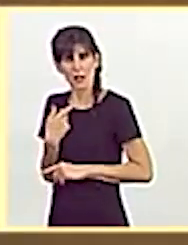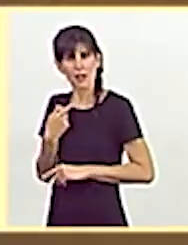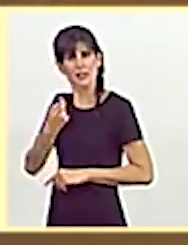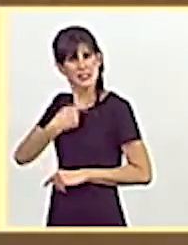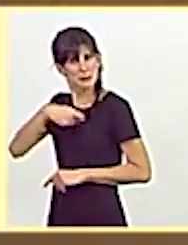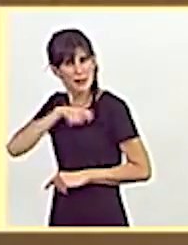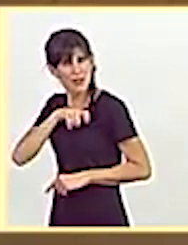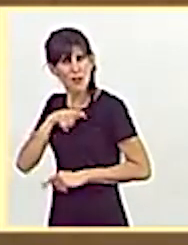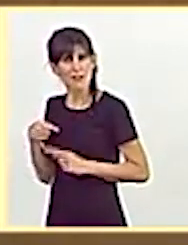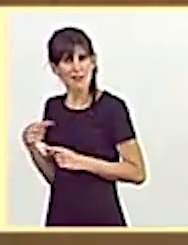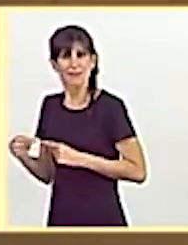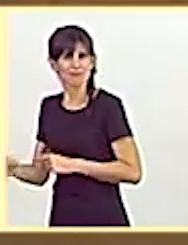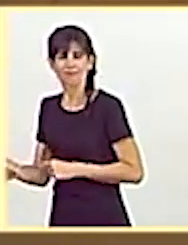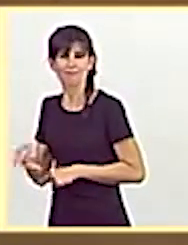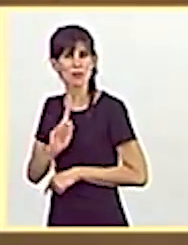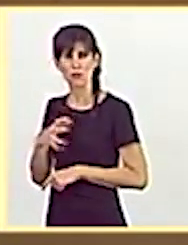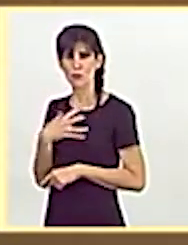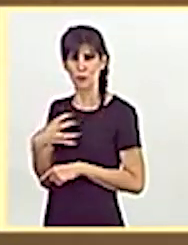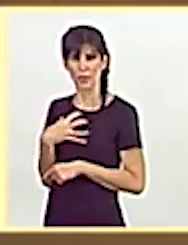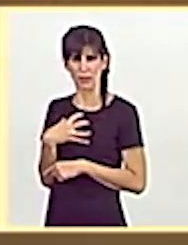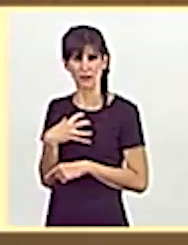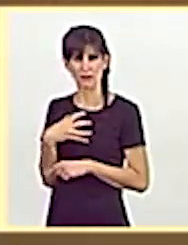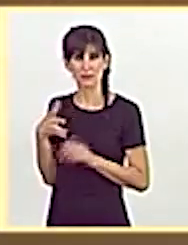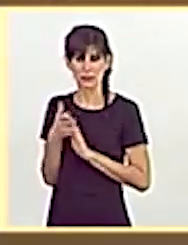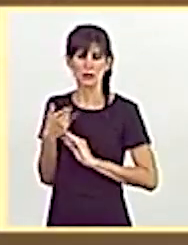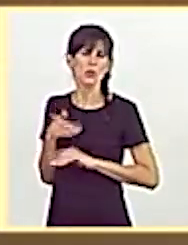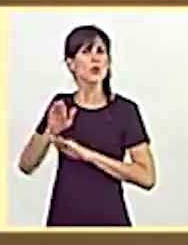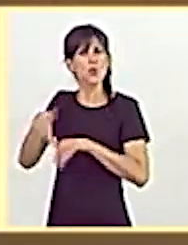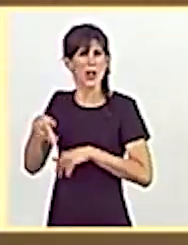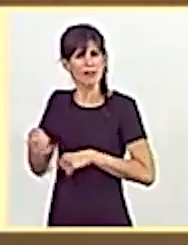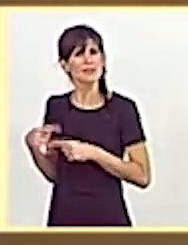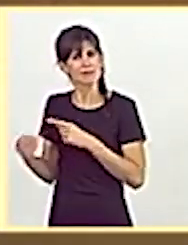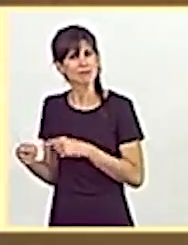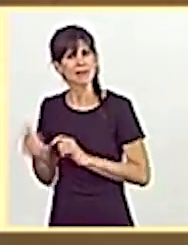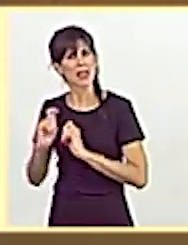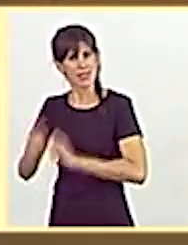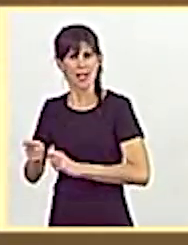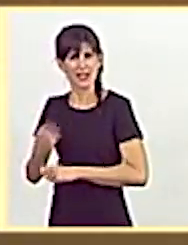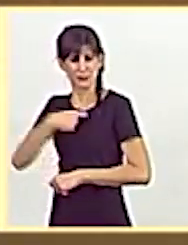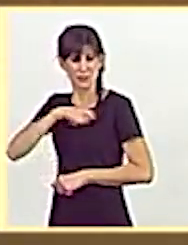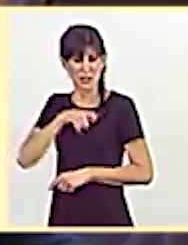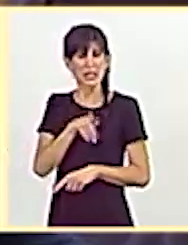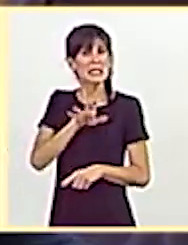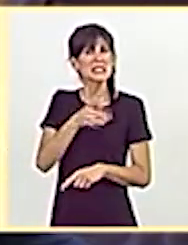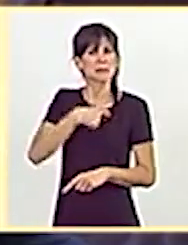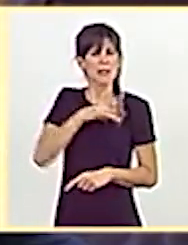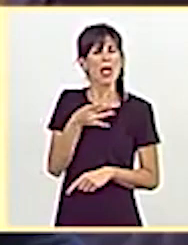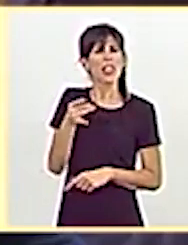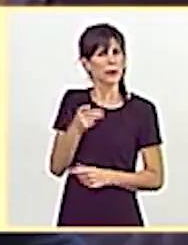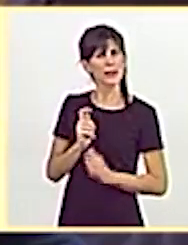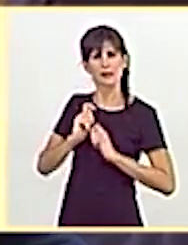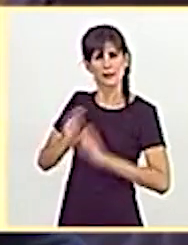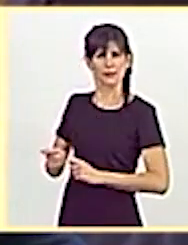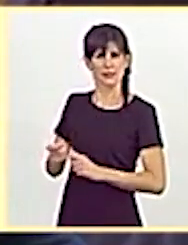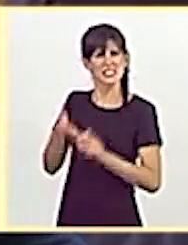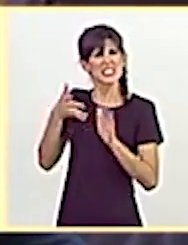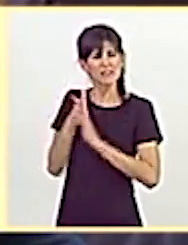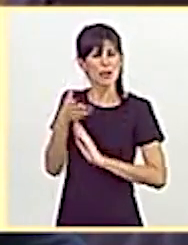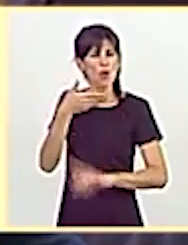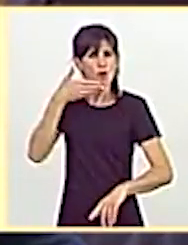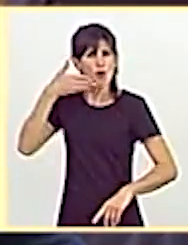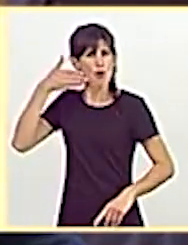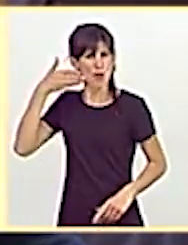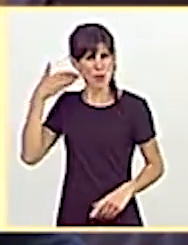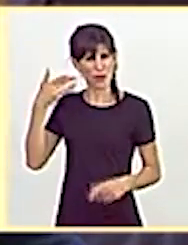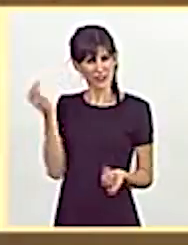generación o en otra españoles. Volverán a serlo. Este país se lo debe. Es una restitución del honor y de